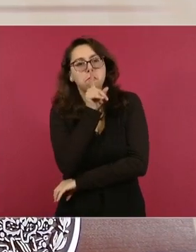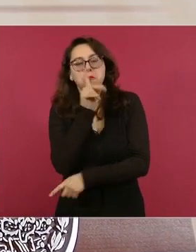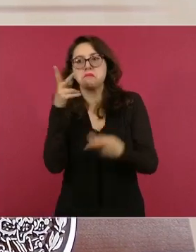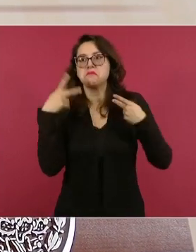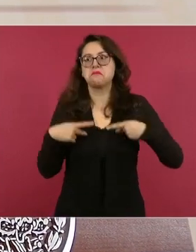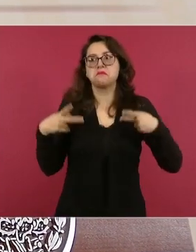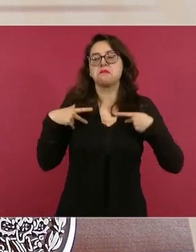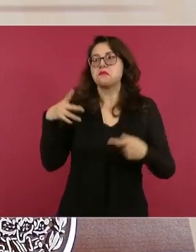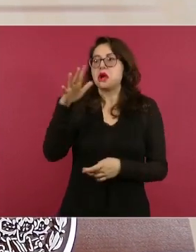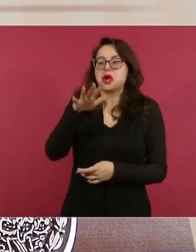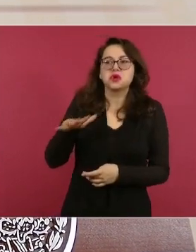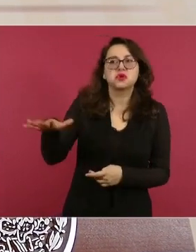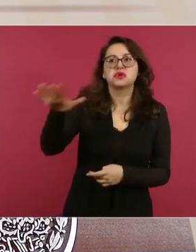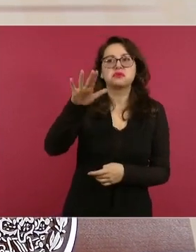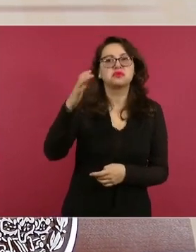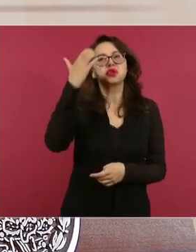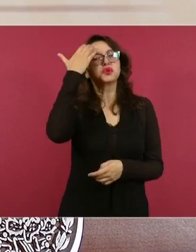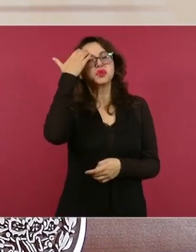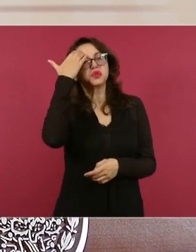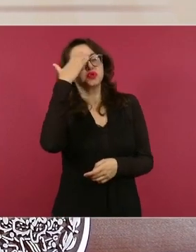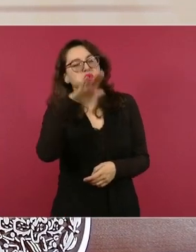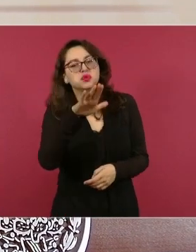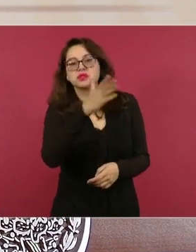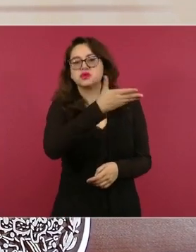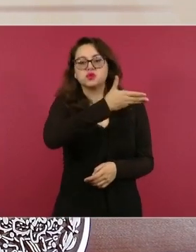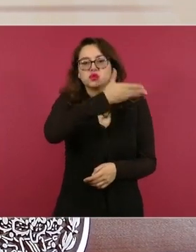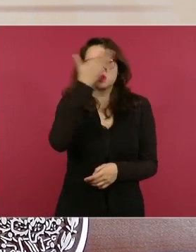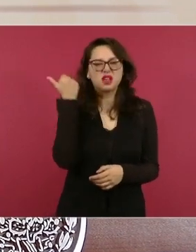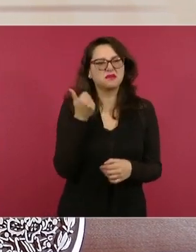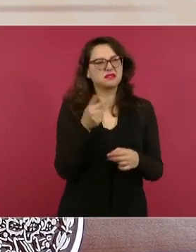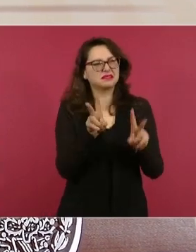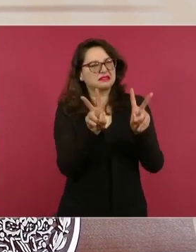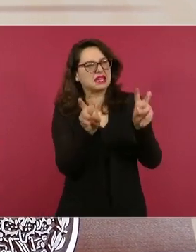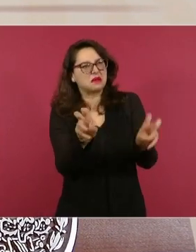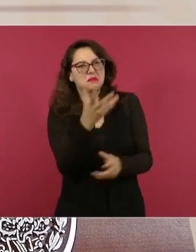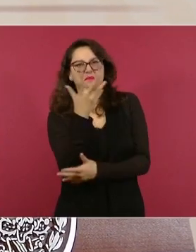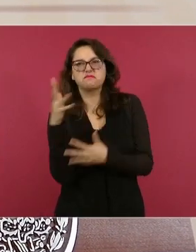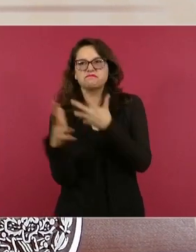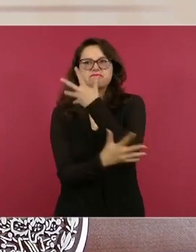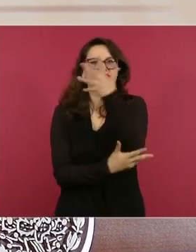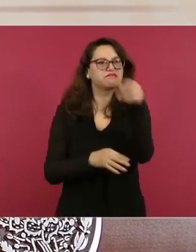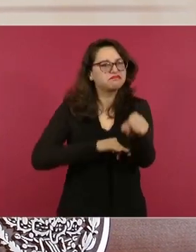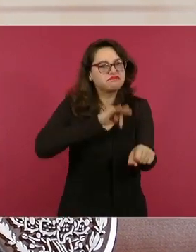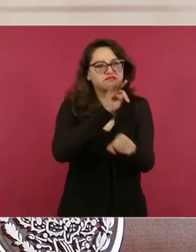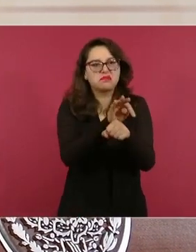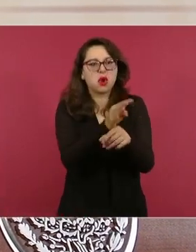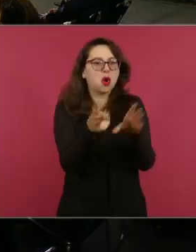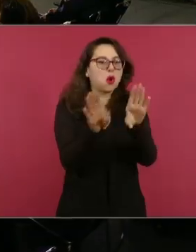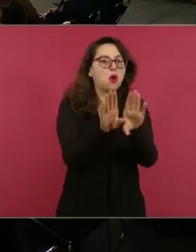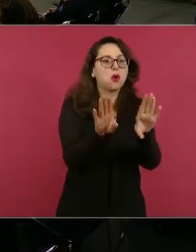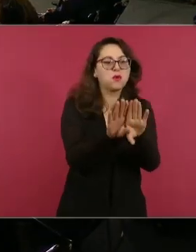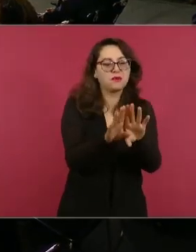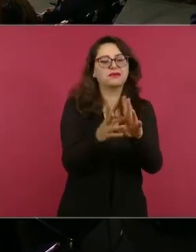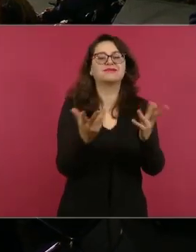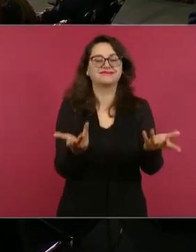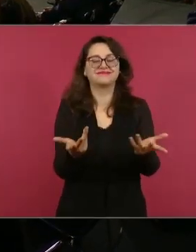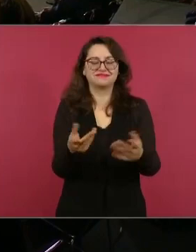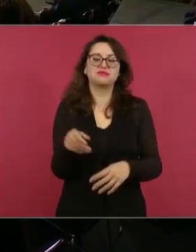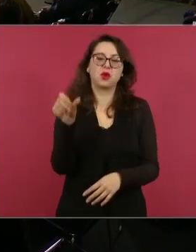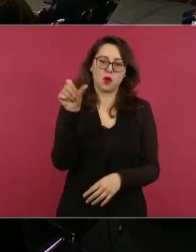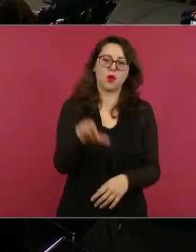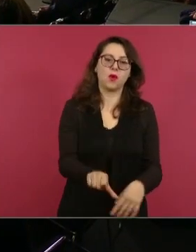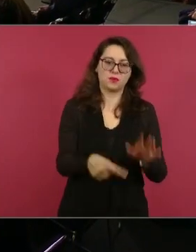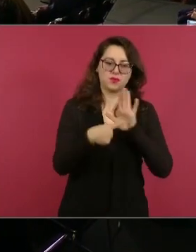nuestro país y cómo se está cuidando, cómo se está conservando. Vamos a que María Luisa